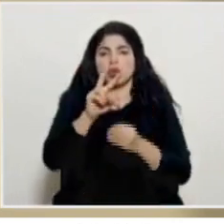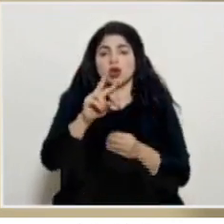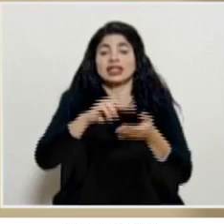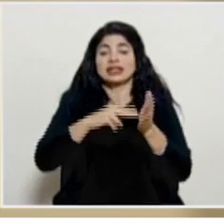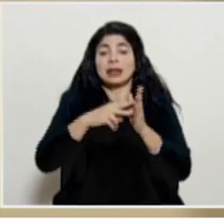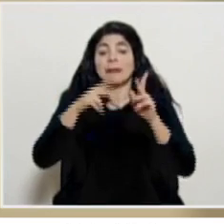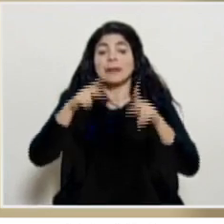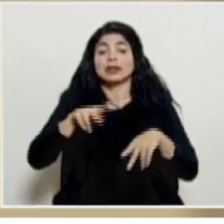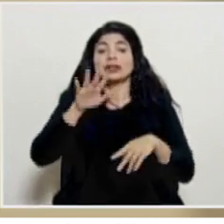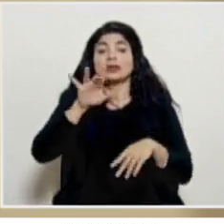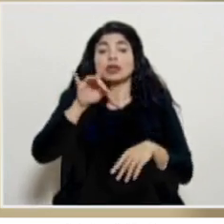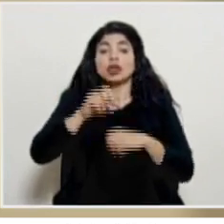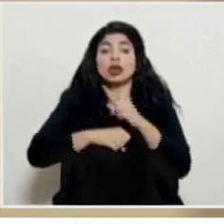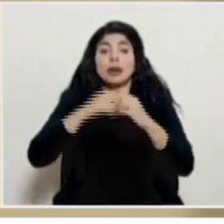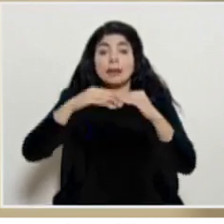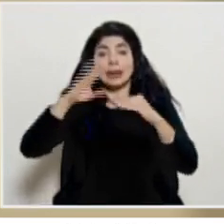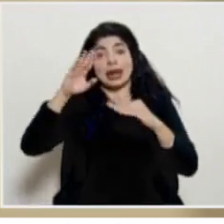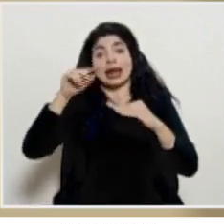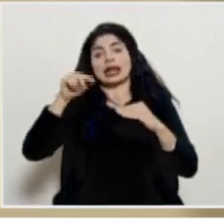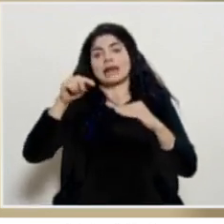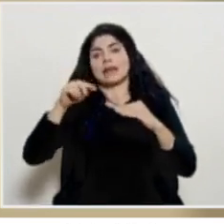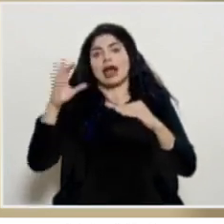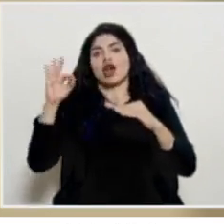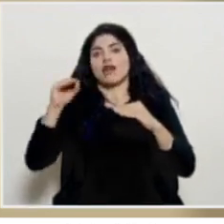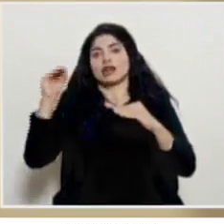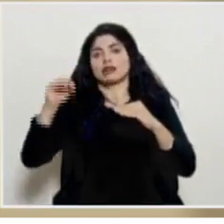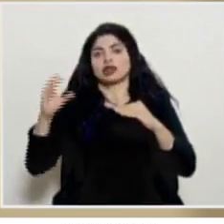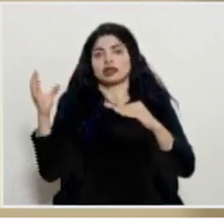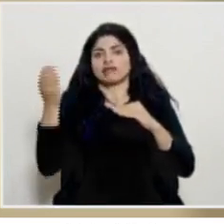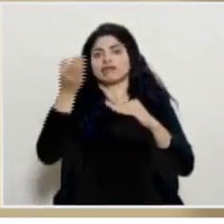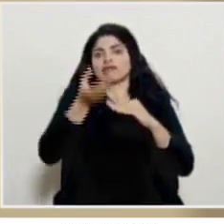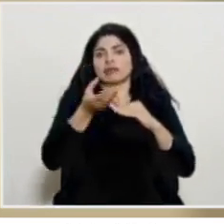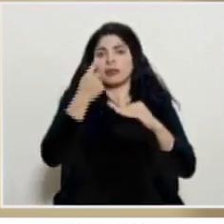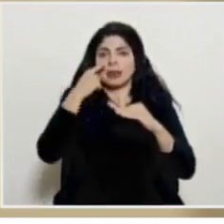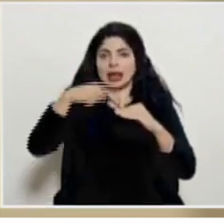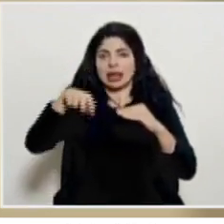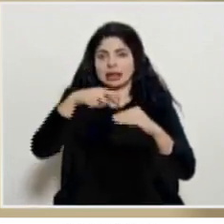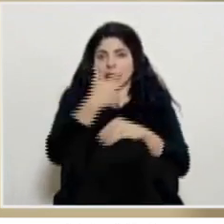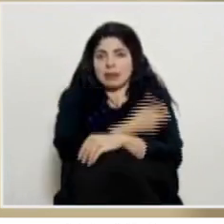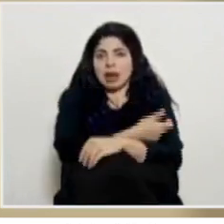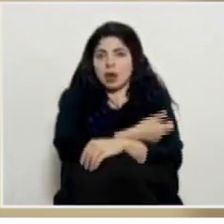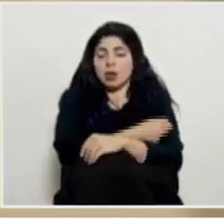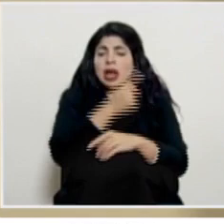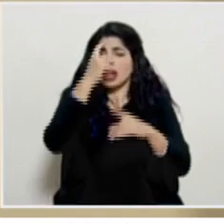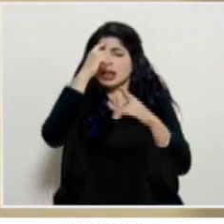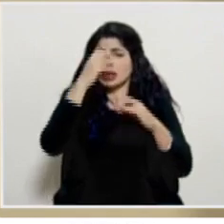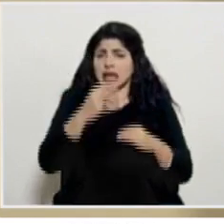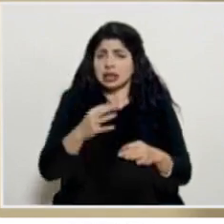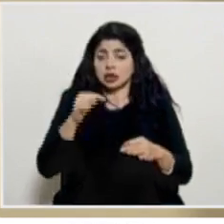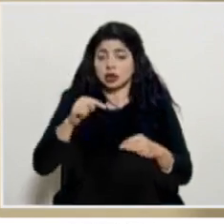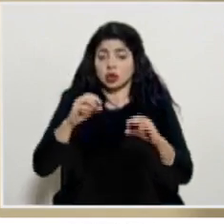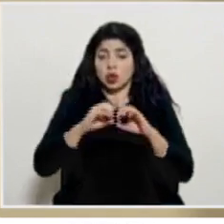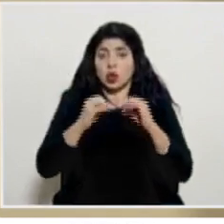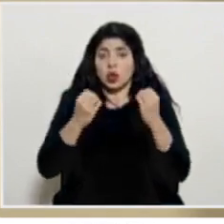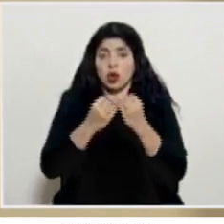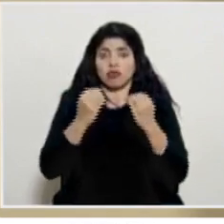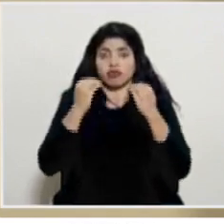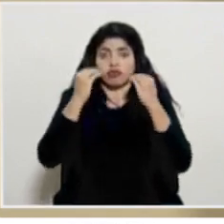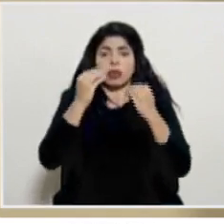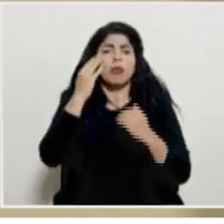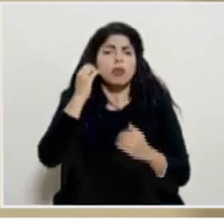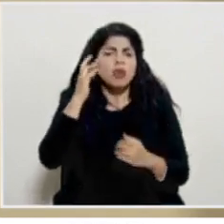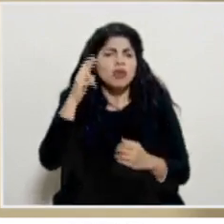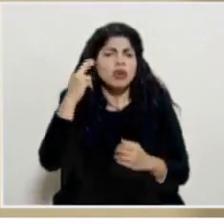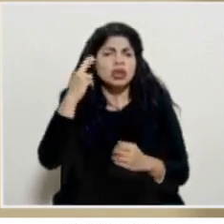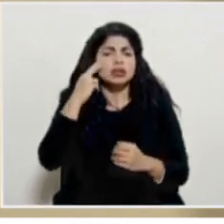mayores de 58 años. Se tomó esta decisión en este órgano colegiado debido a la necesidad